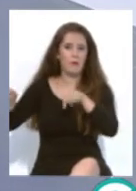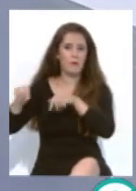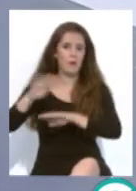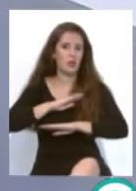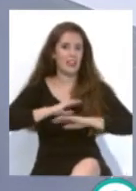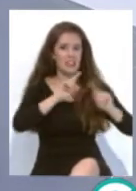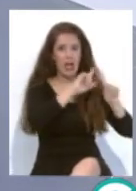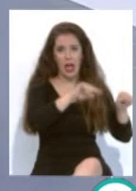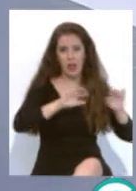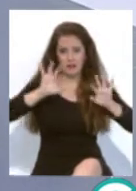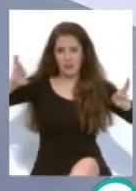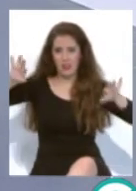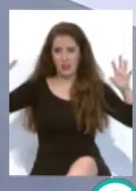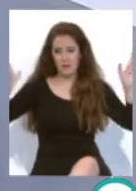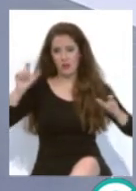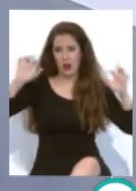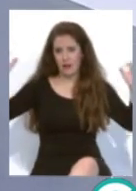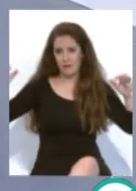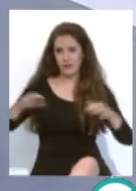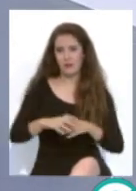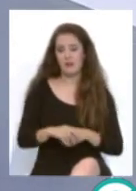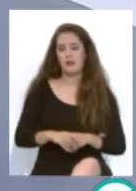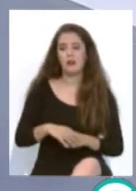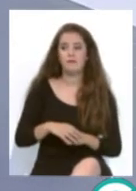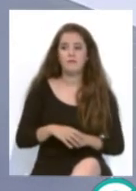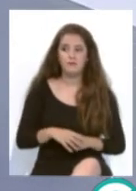de la pista de atletismo,